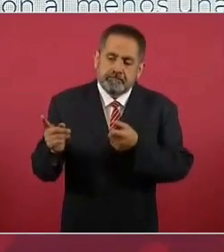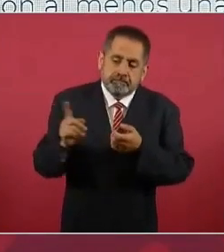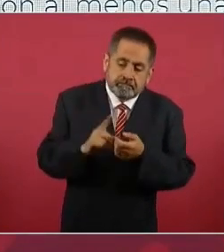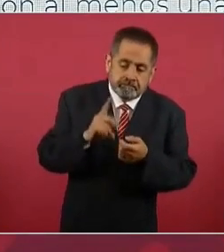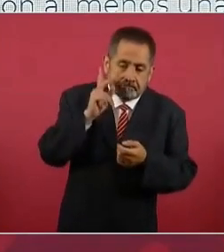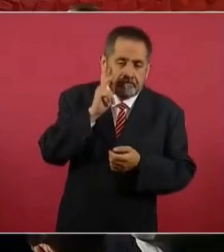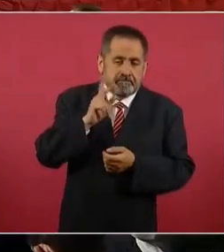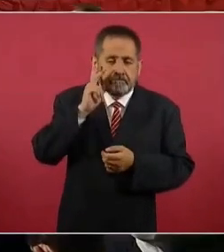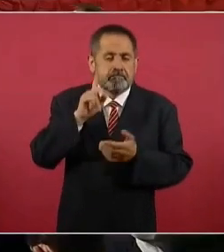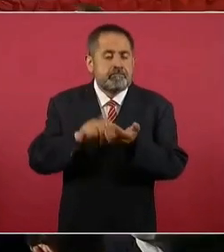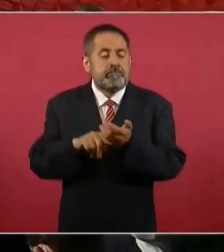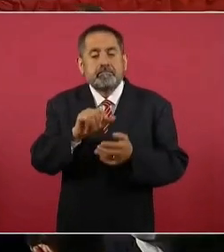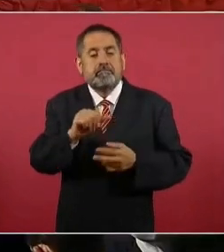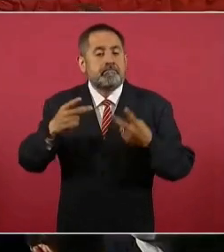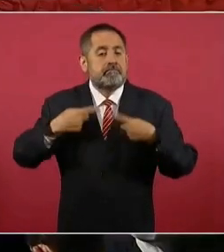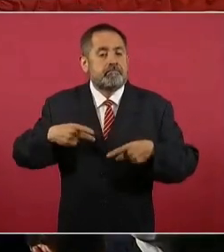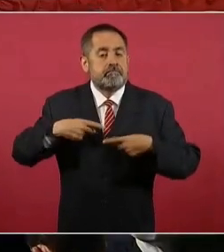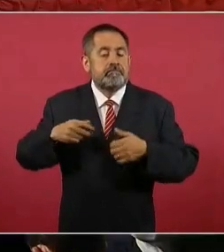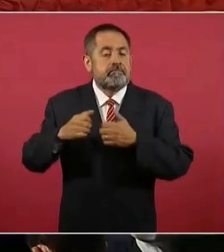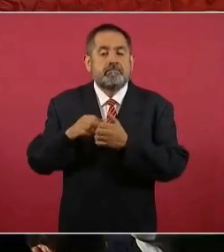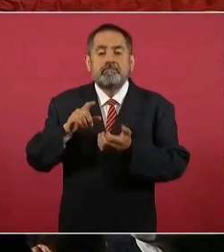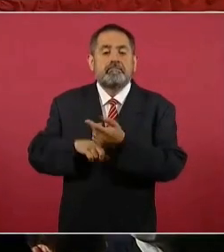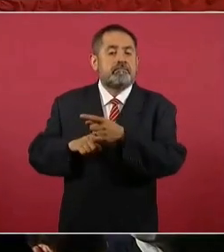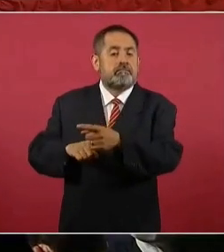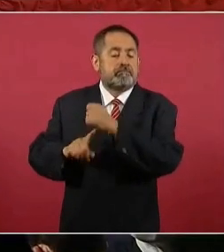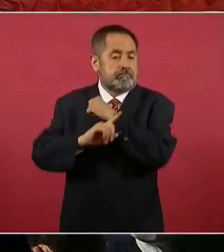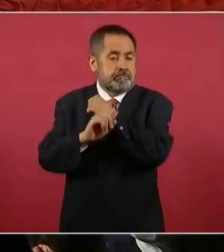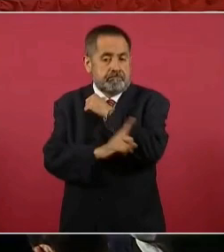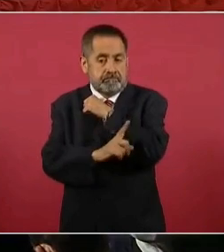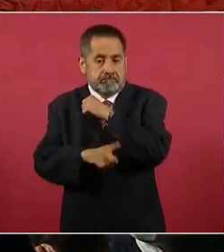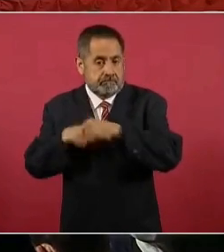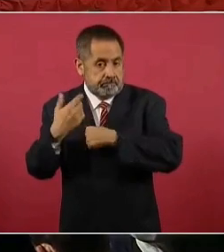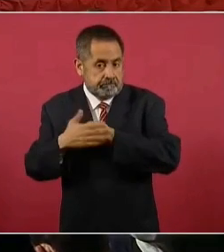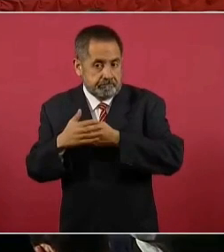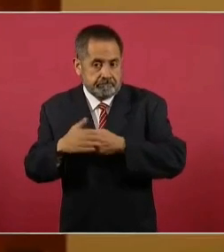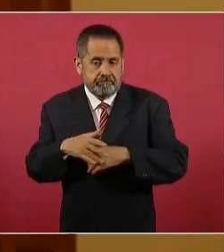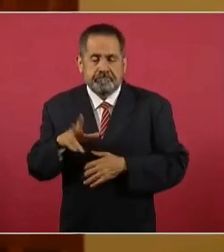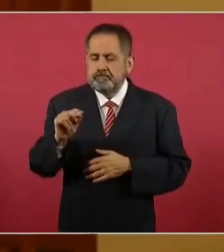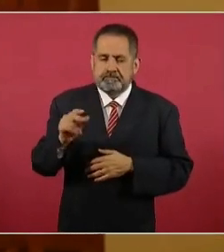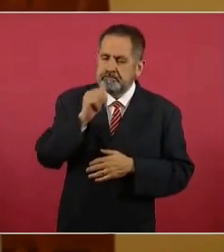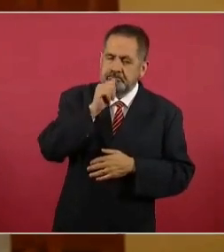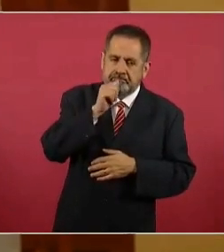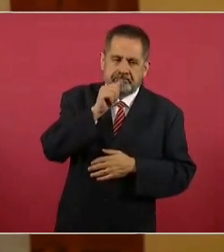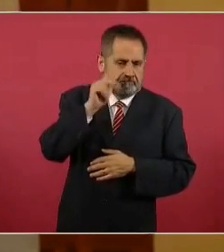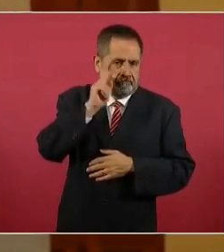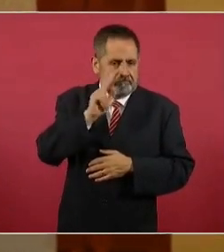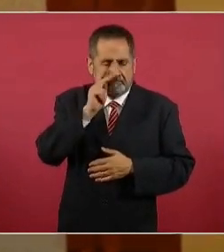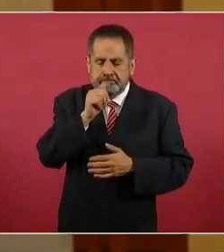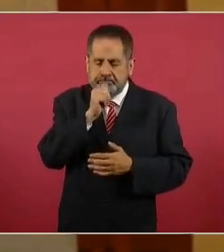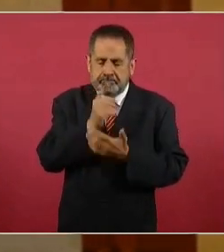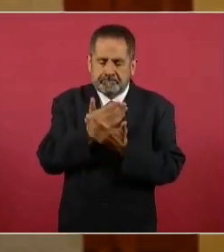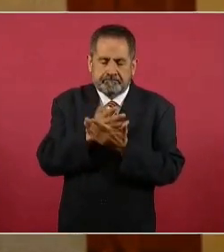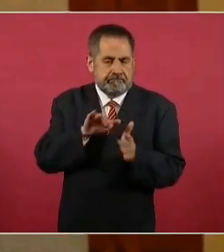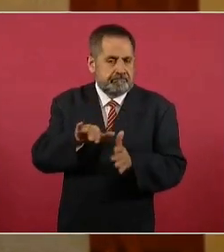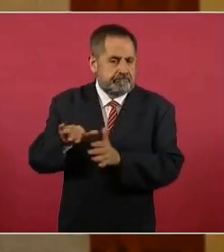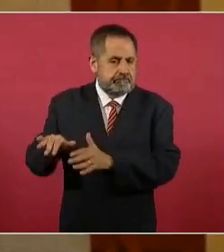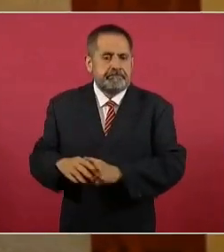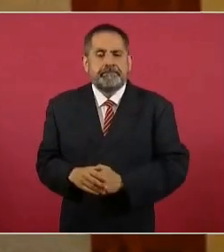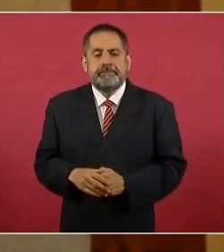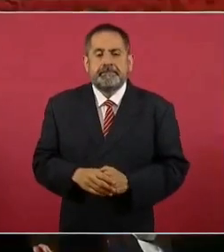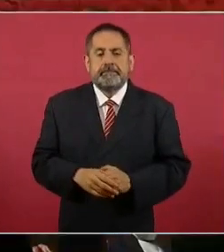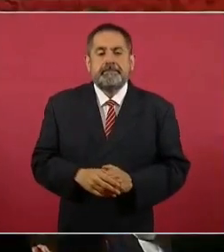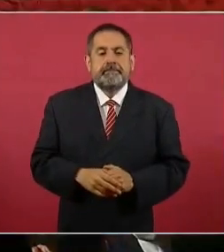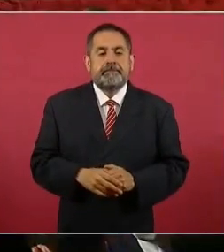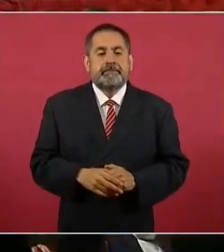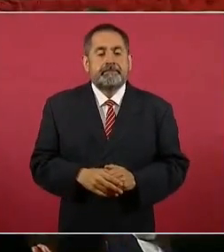desarrollo de patria a personas por ahora embarazadas o en lactancia. La que sigue, entonces